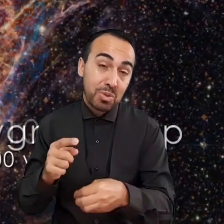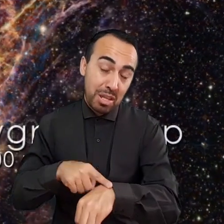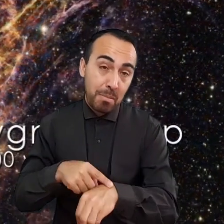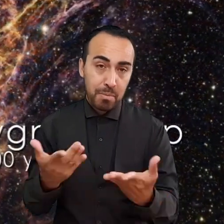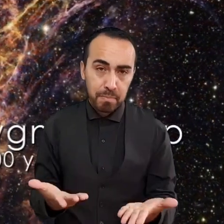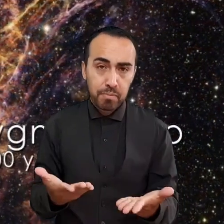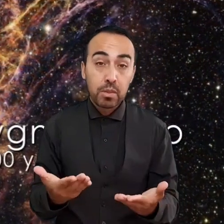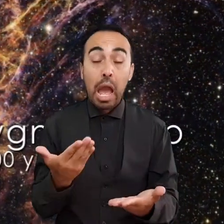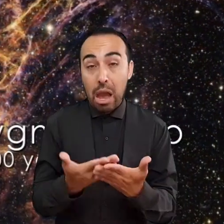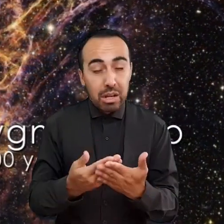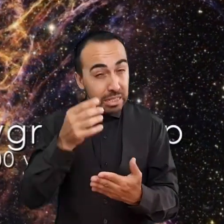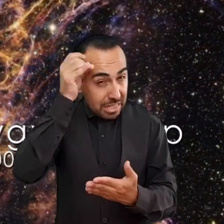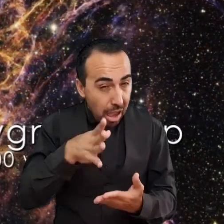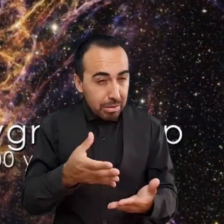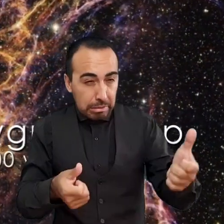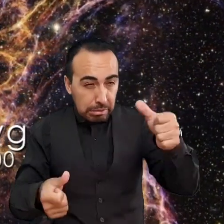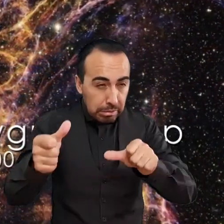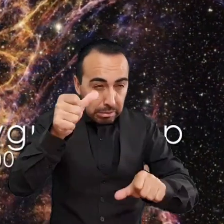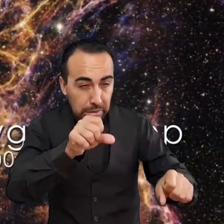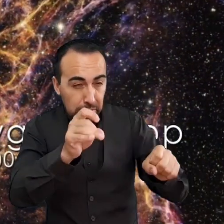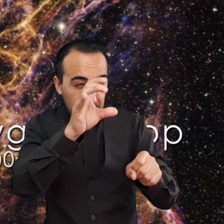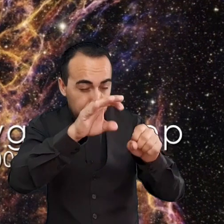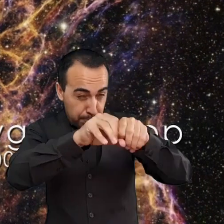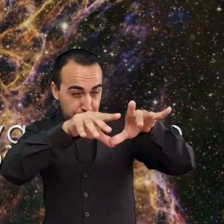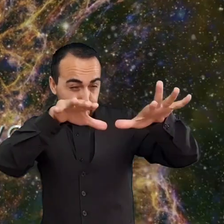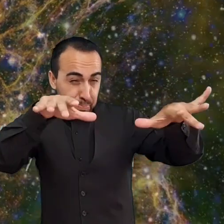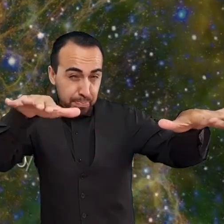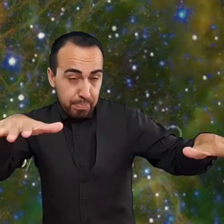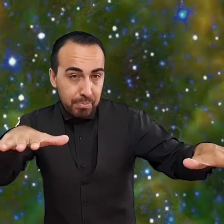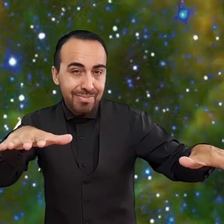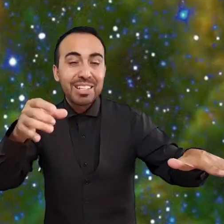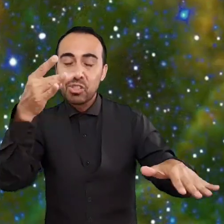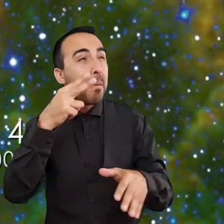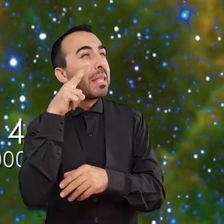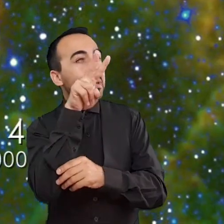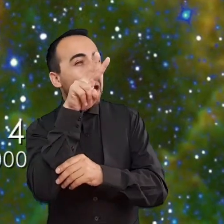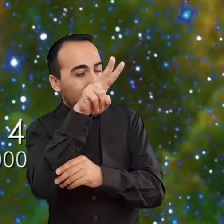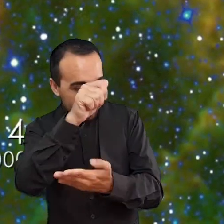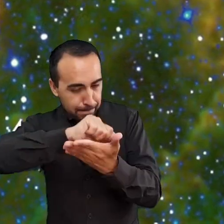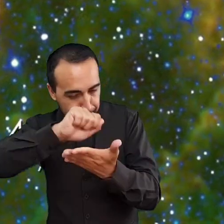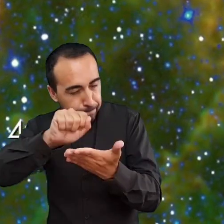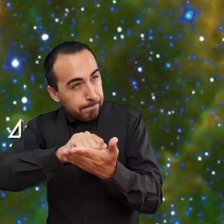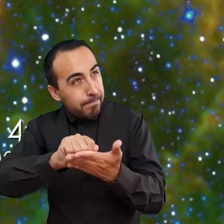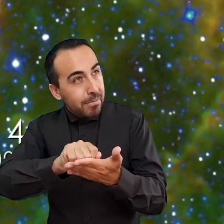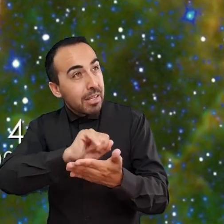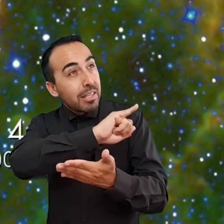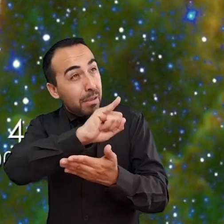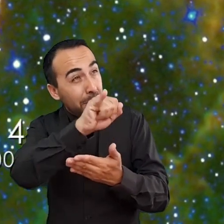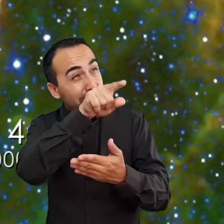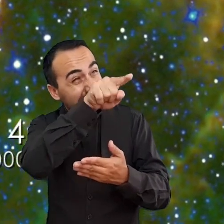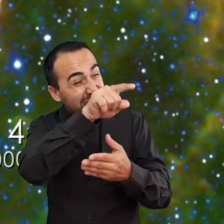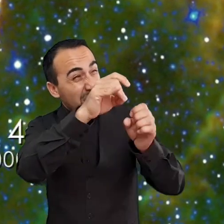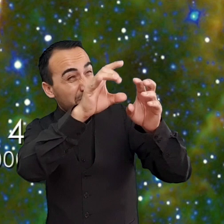después de la explosión, cuando han llegado a su brillo máximo. Para mejorar nuestra comprensión sobre los